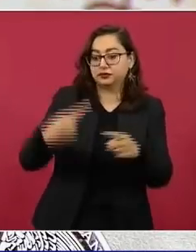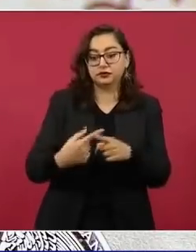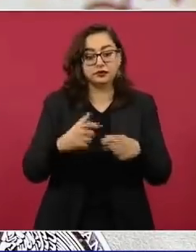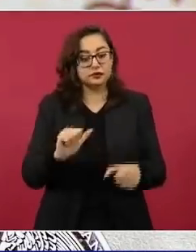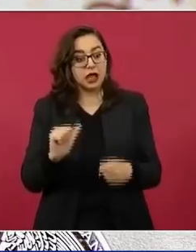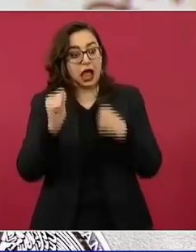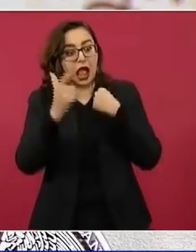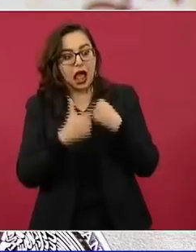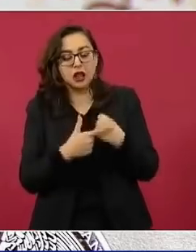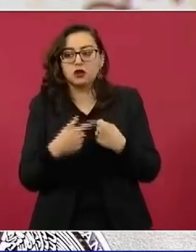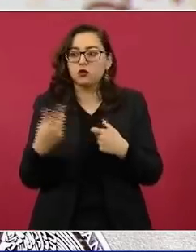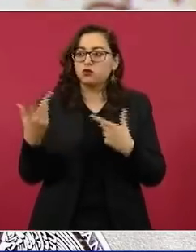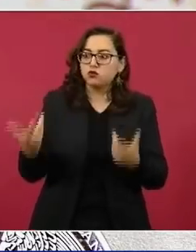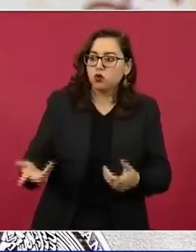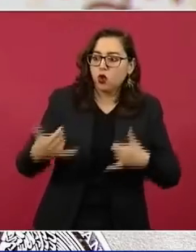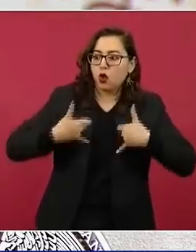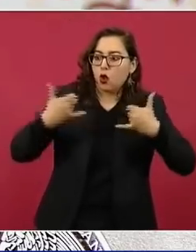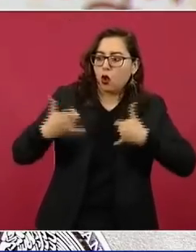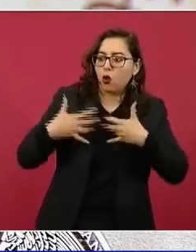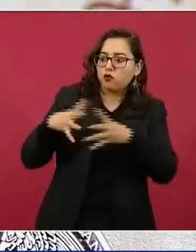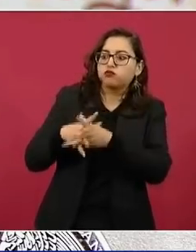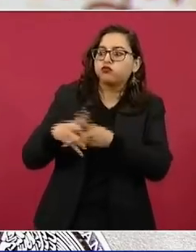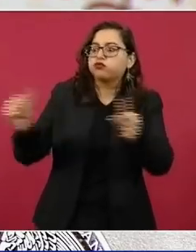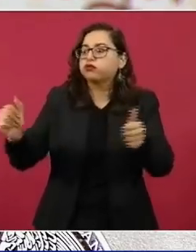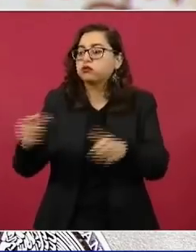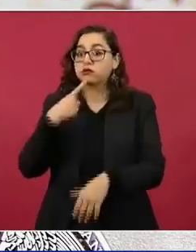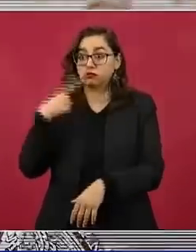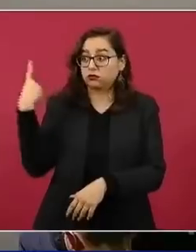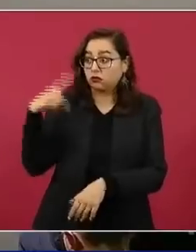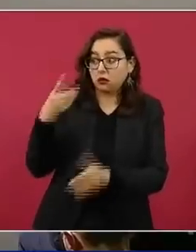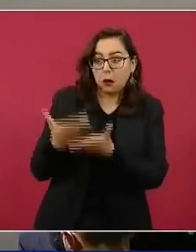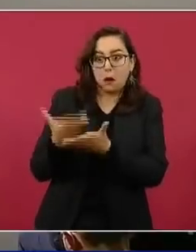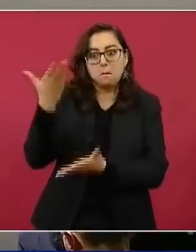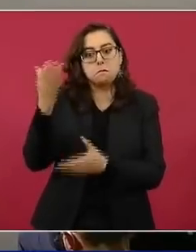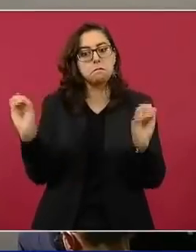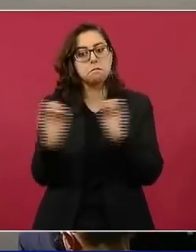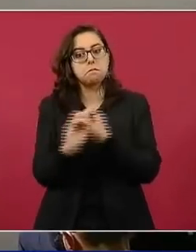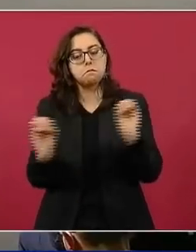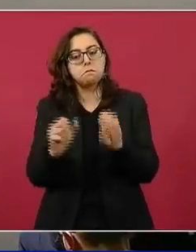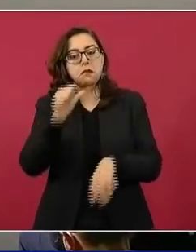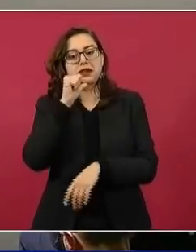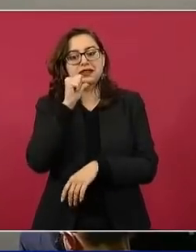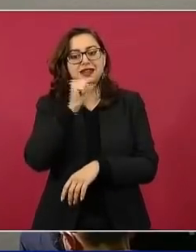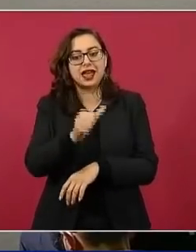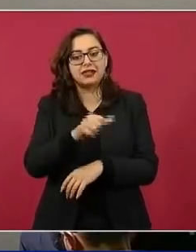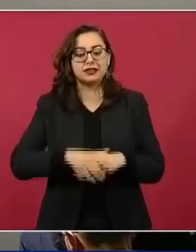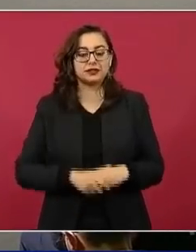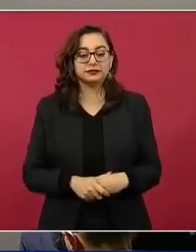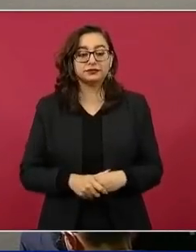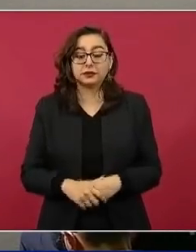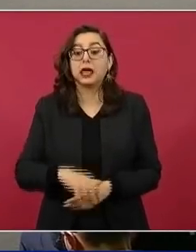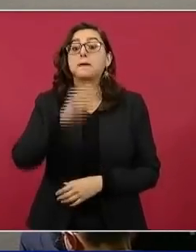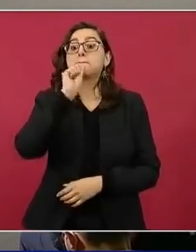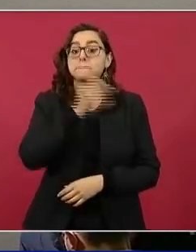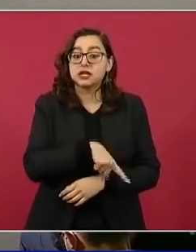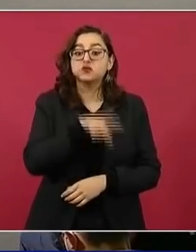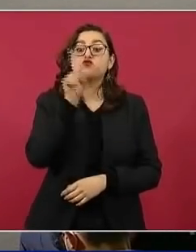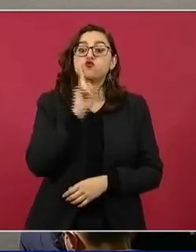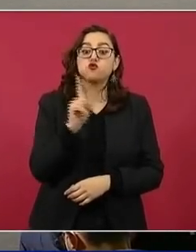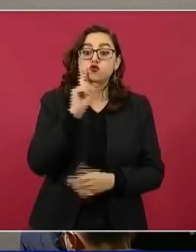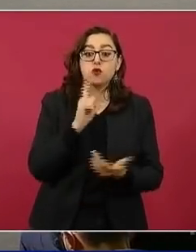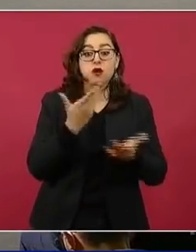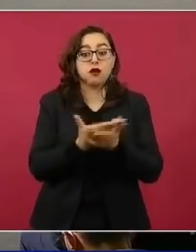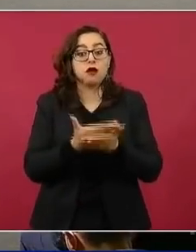formal de los hechos que señaló la conductora. Además, la presentadora de noticias Uresti ahora se